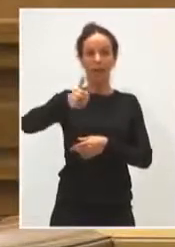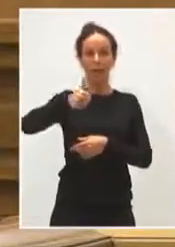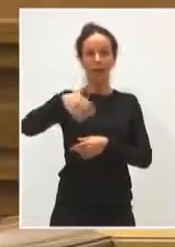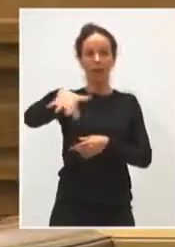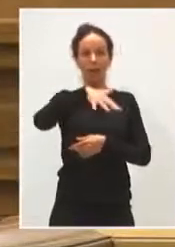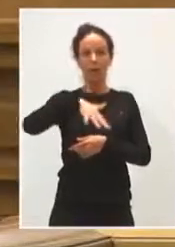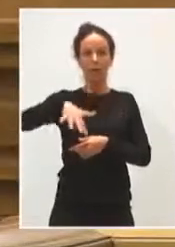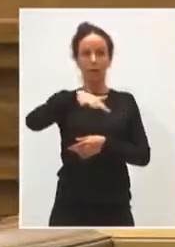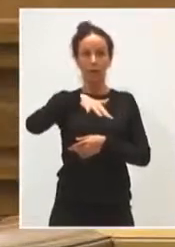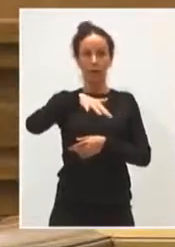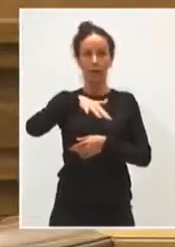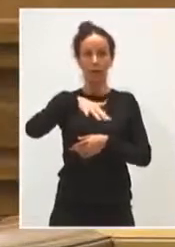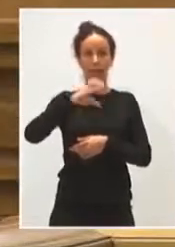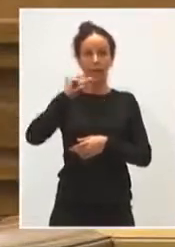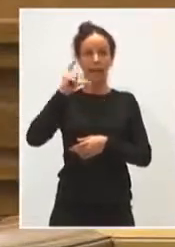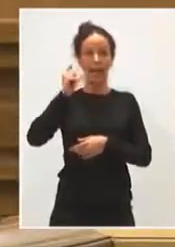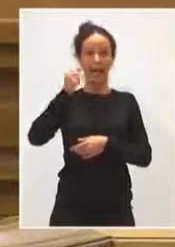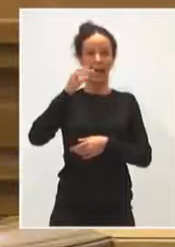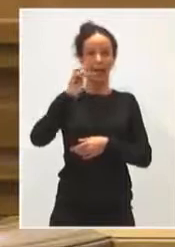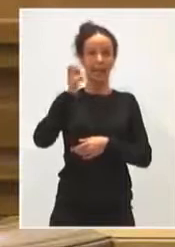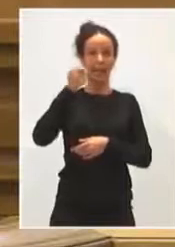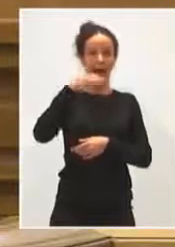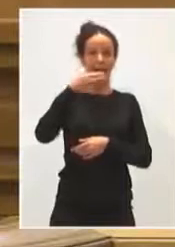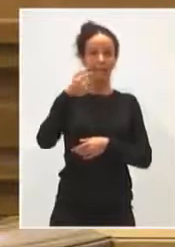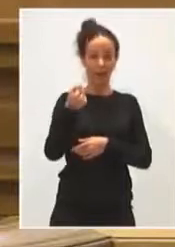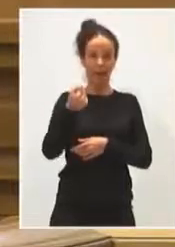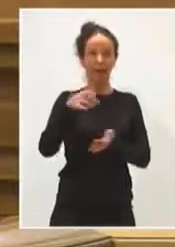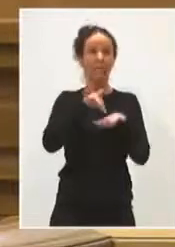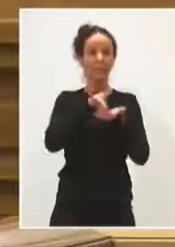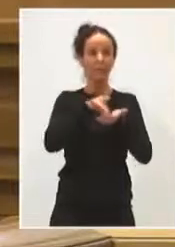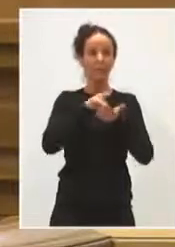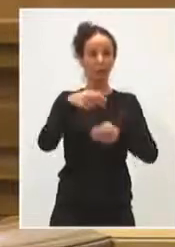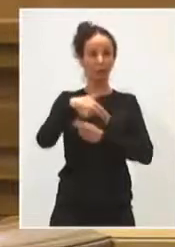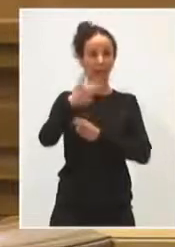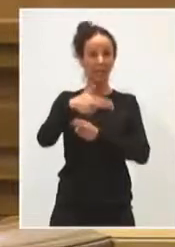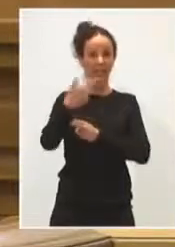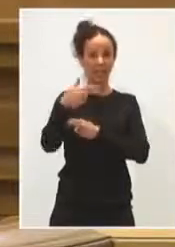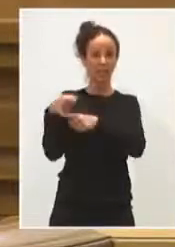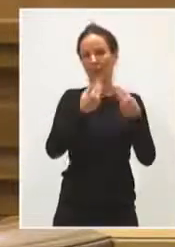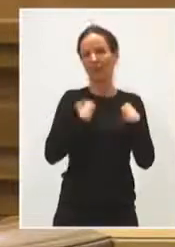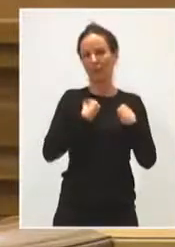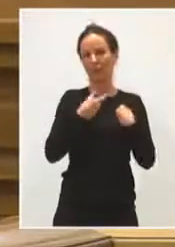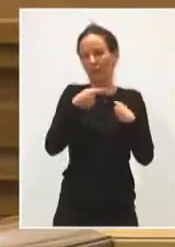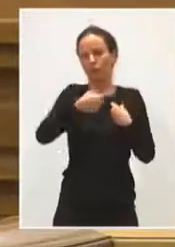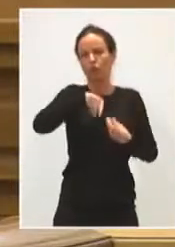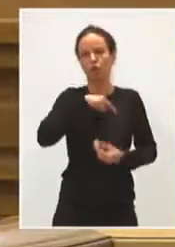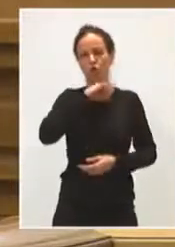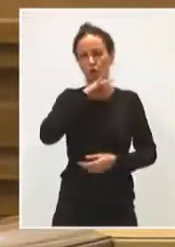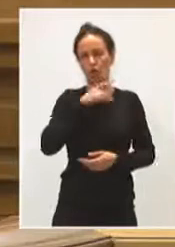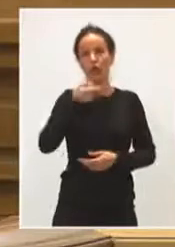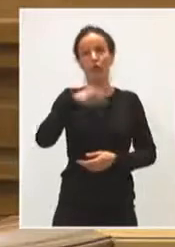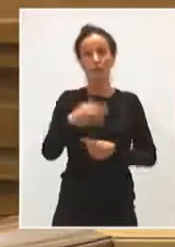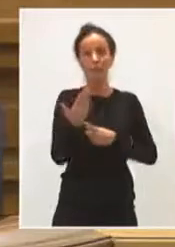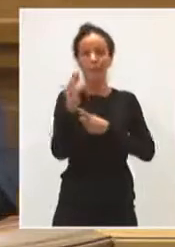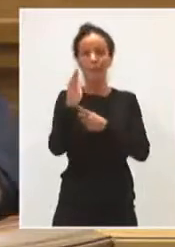integrales para el campo de Calatrava y de la comarca de La Sagra, para los servicios de taxi conjunto, será de una enorme utilidad. Vamos a plantear también